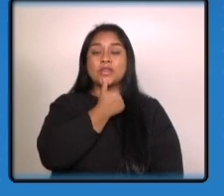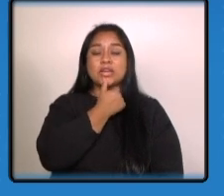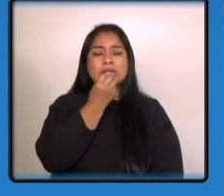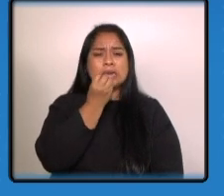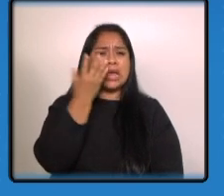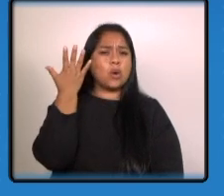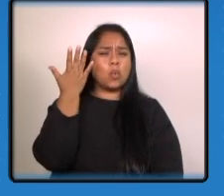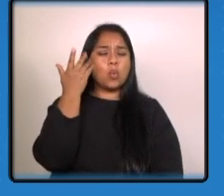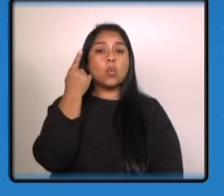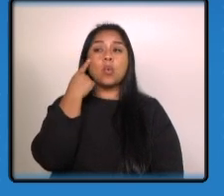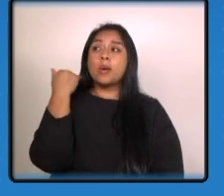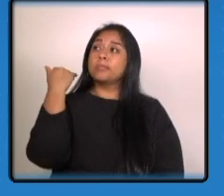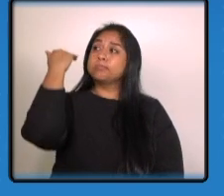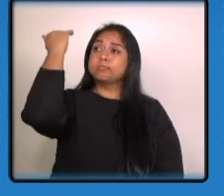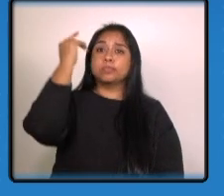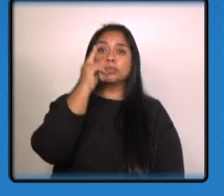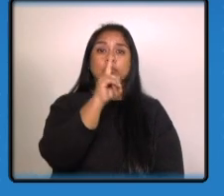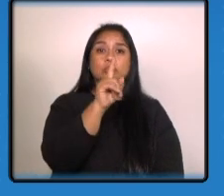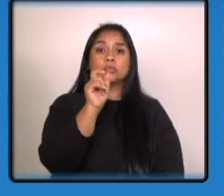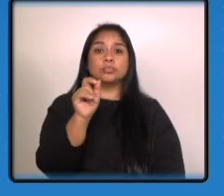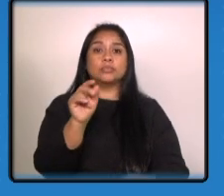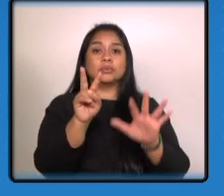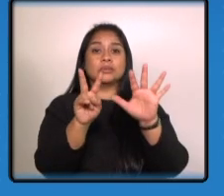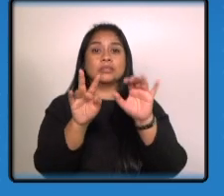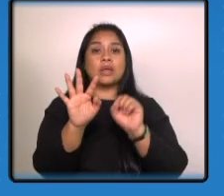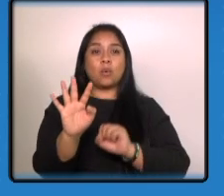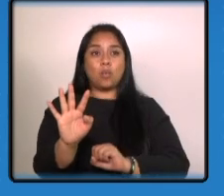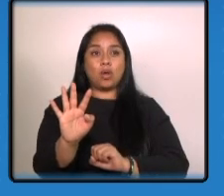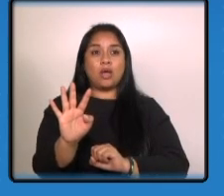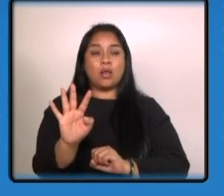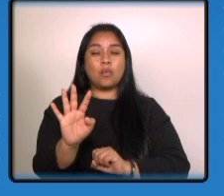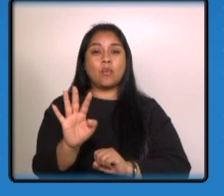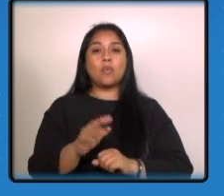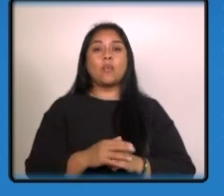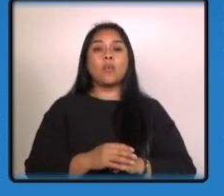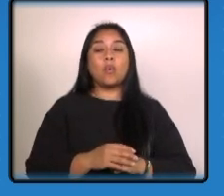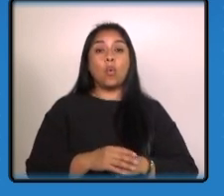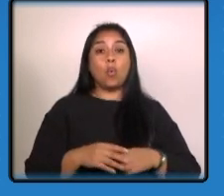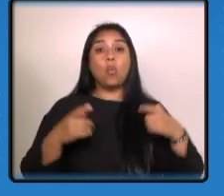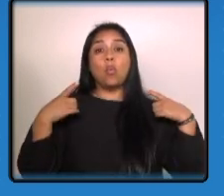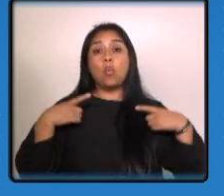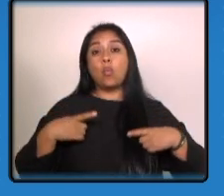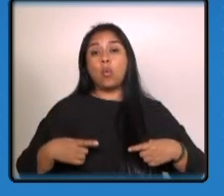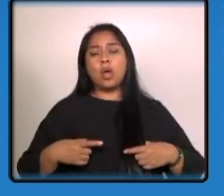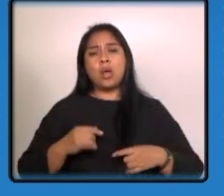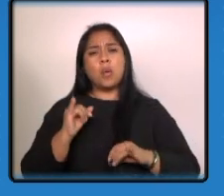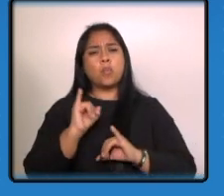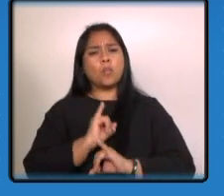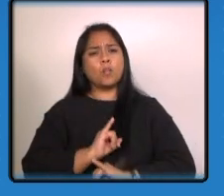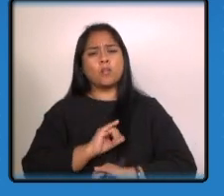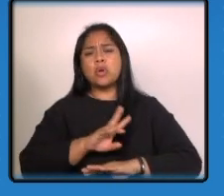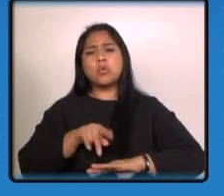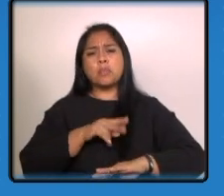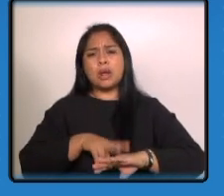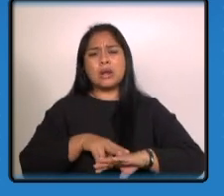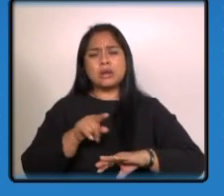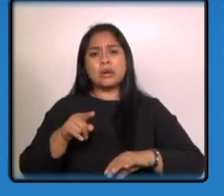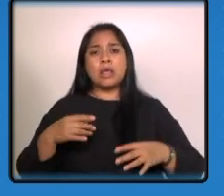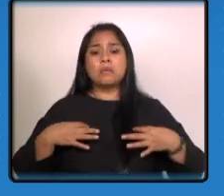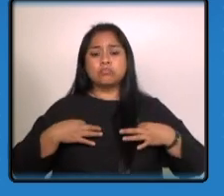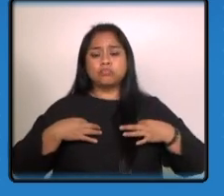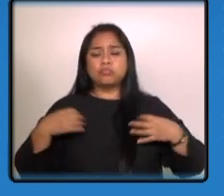estatura 1 metro 74 centímetros complexión regular vestimenta